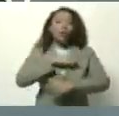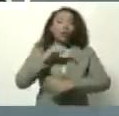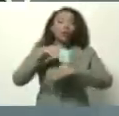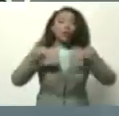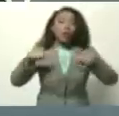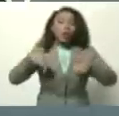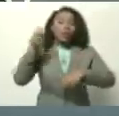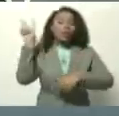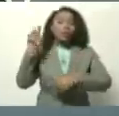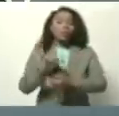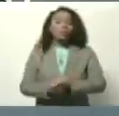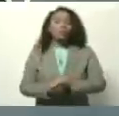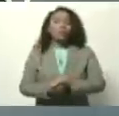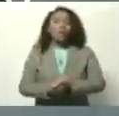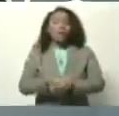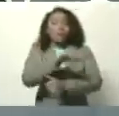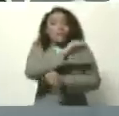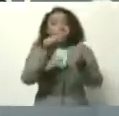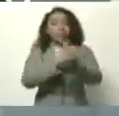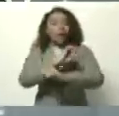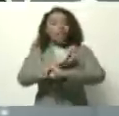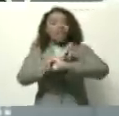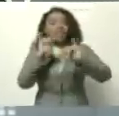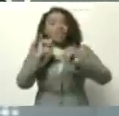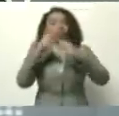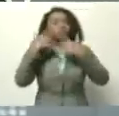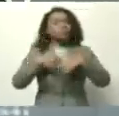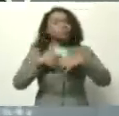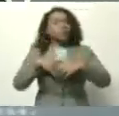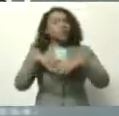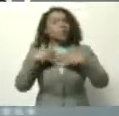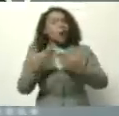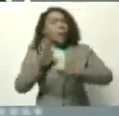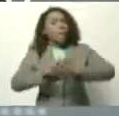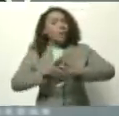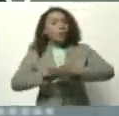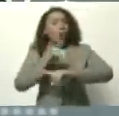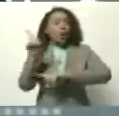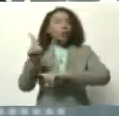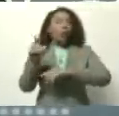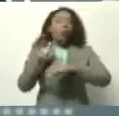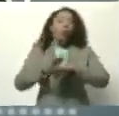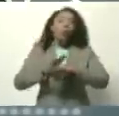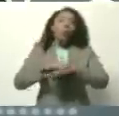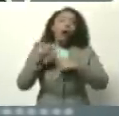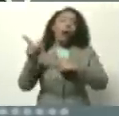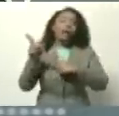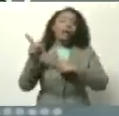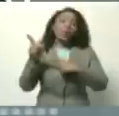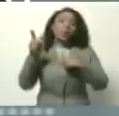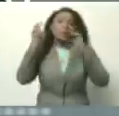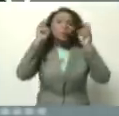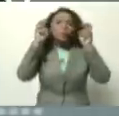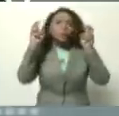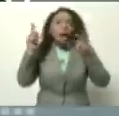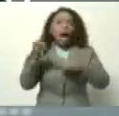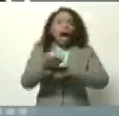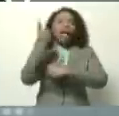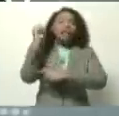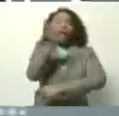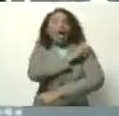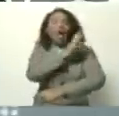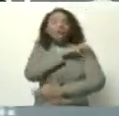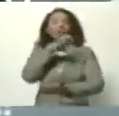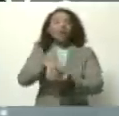Vicepresidenta, finalmente nos gustaría su análisis acerca de las consecuencias que han derivado todo esto, porque es un hecho inédito. Ayer el jefe de Estado